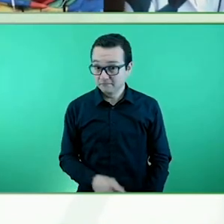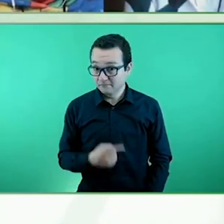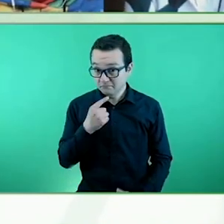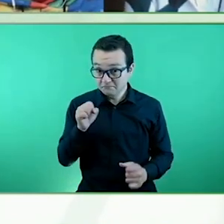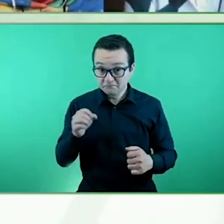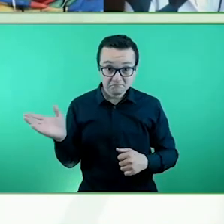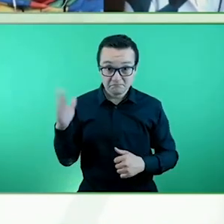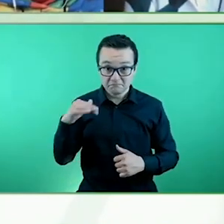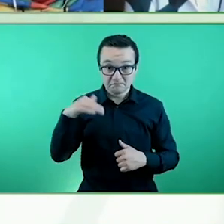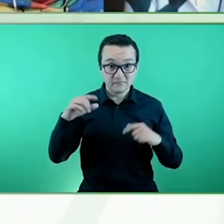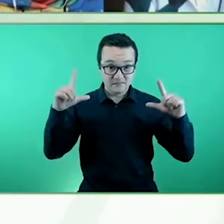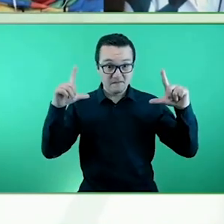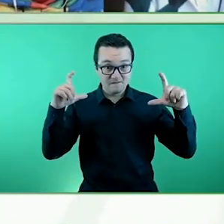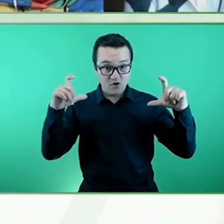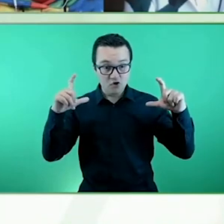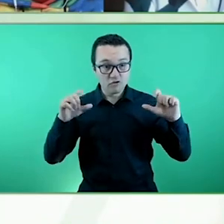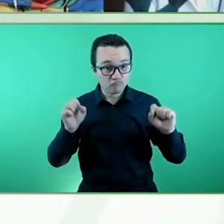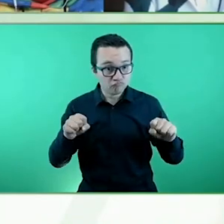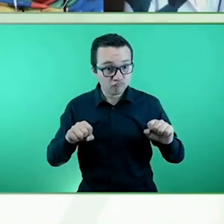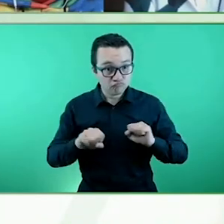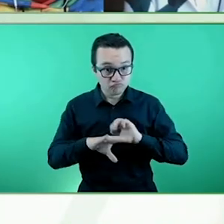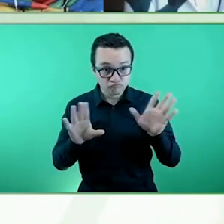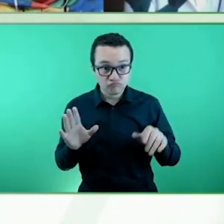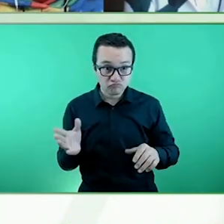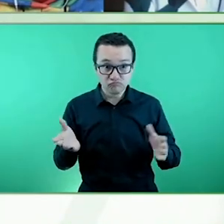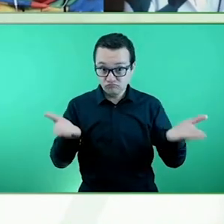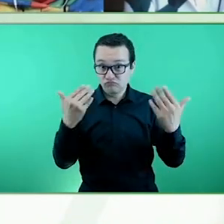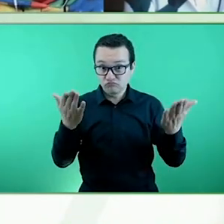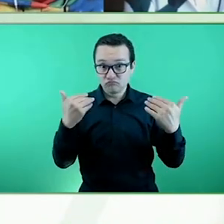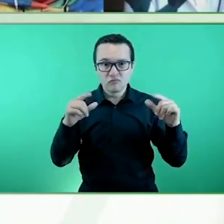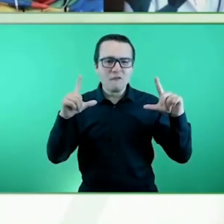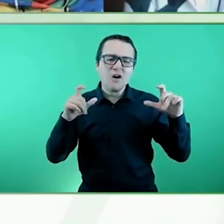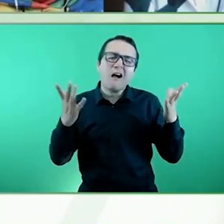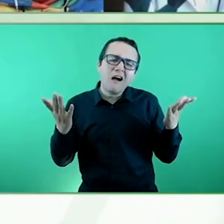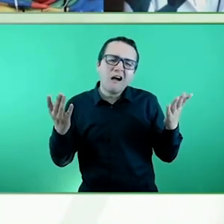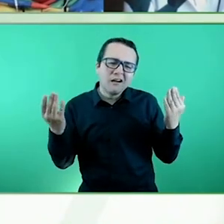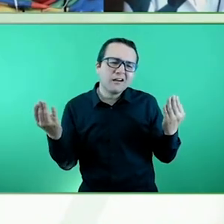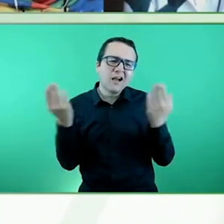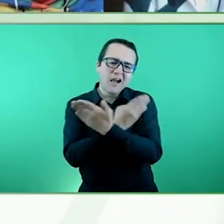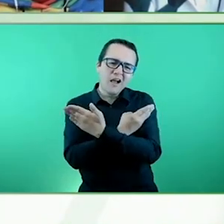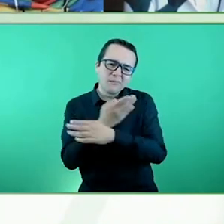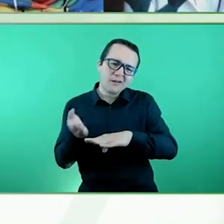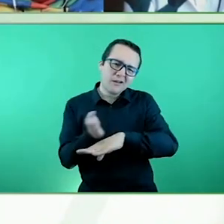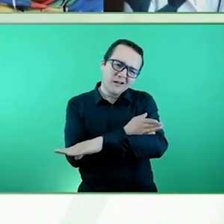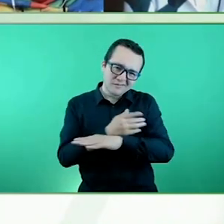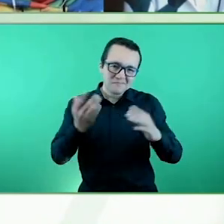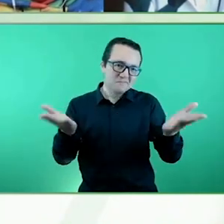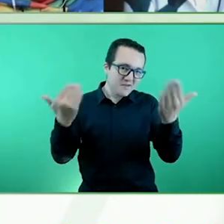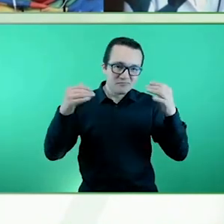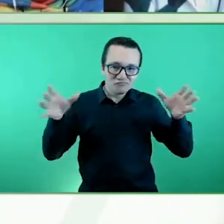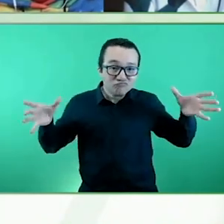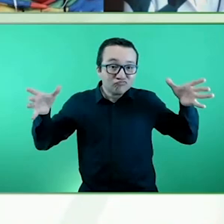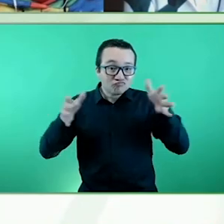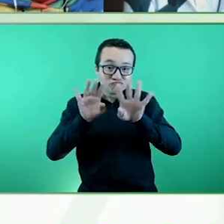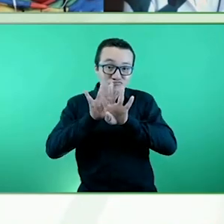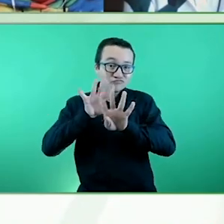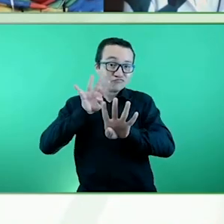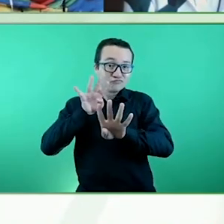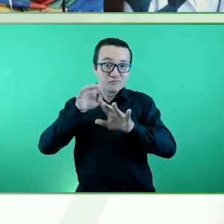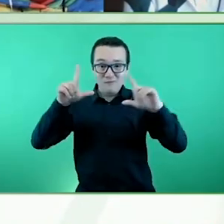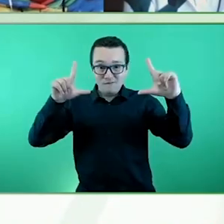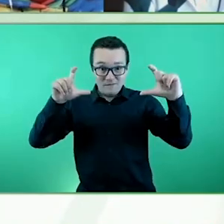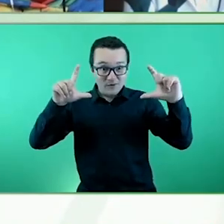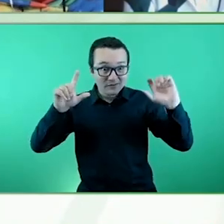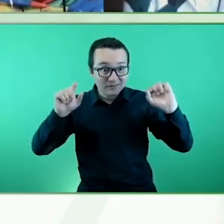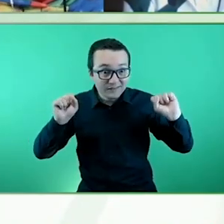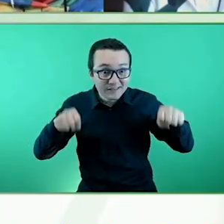¿Dónde la quieres? ¿Podemos tomarnos una foto antes de cambiar? sí. ¿Por qué? ¿A dónde o con la sentada? aquí también. Sí, sí, sí.